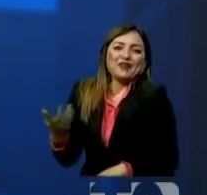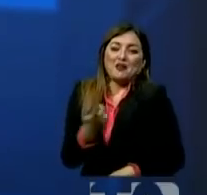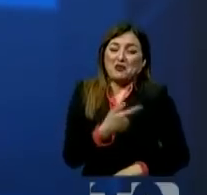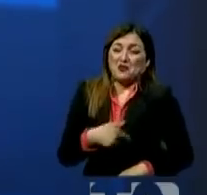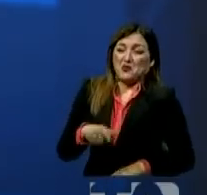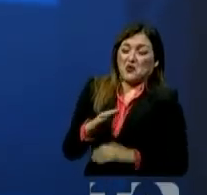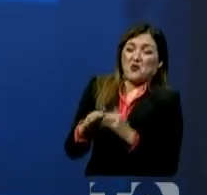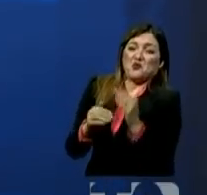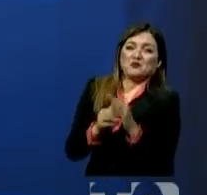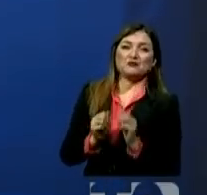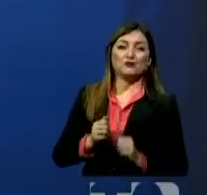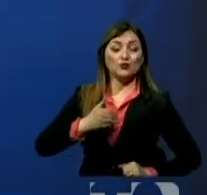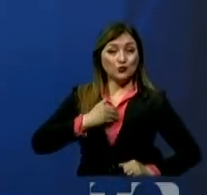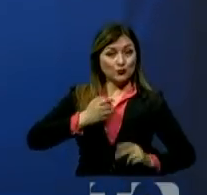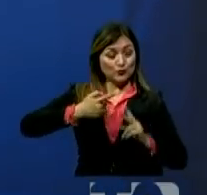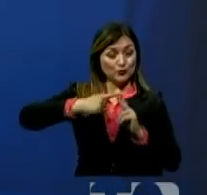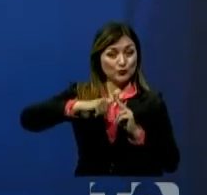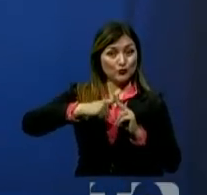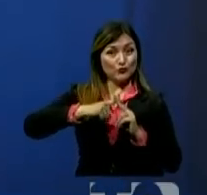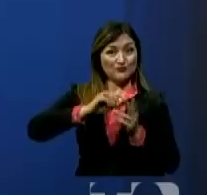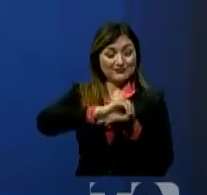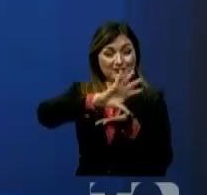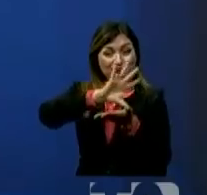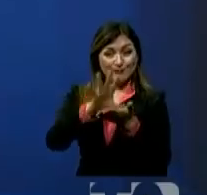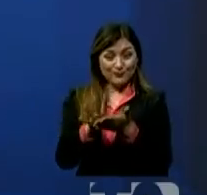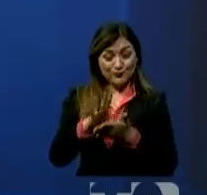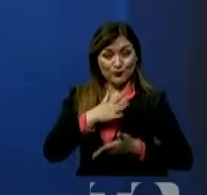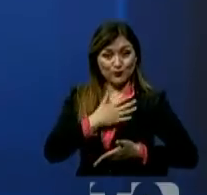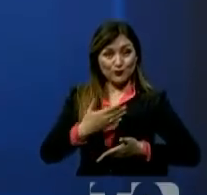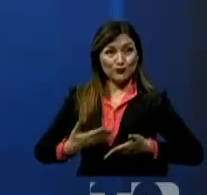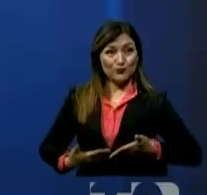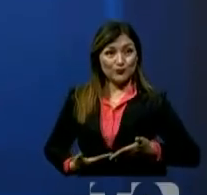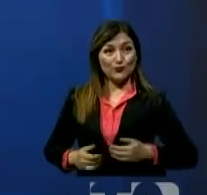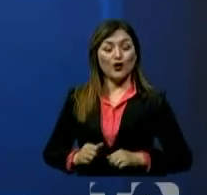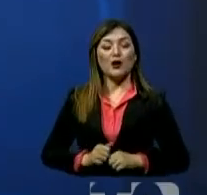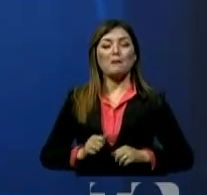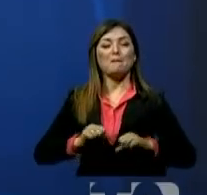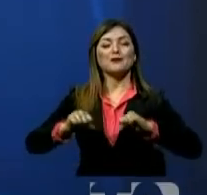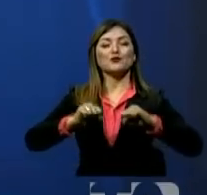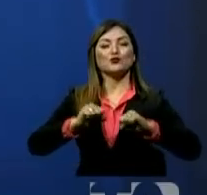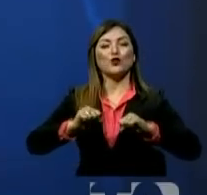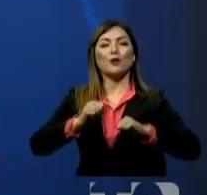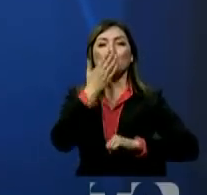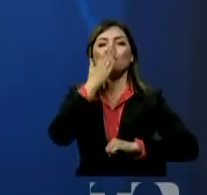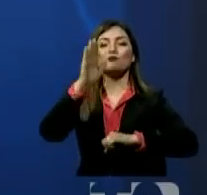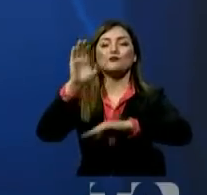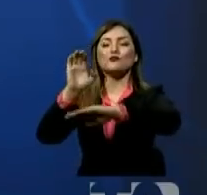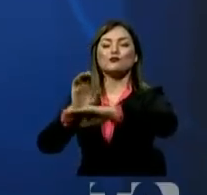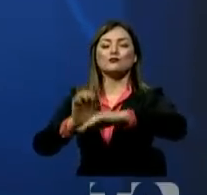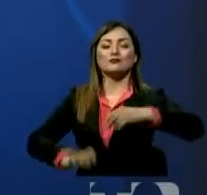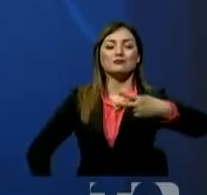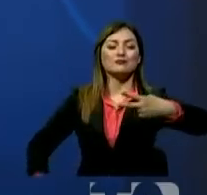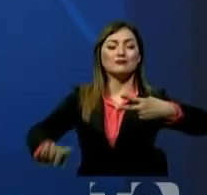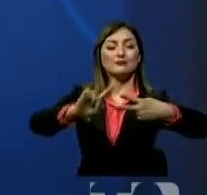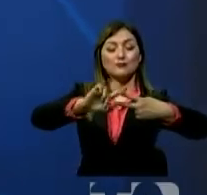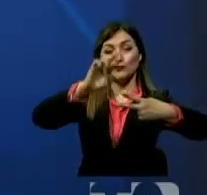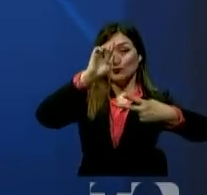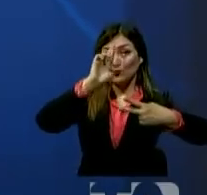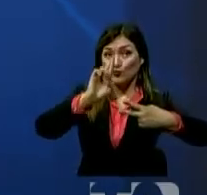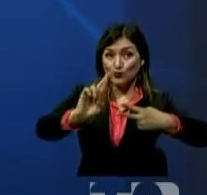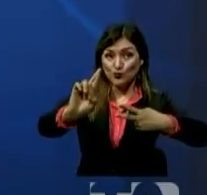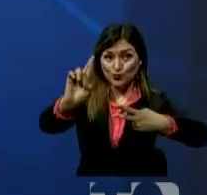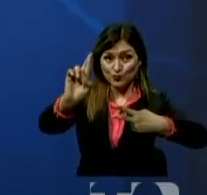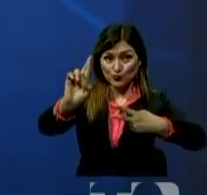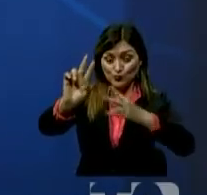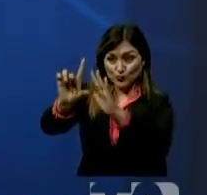Desde el inicio de mi gestión, dos cosas le prometí al Ecuador. La primera, respetar y